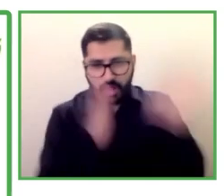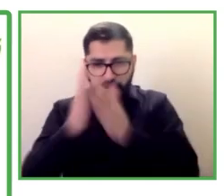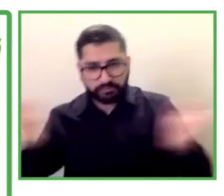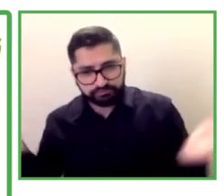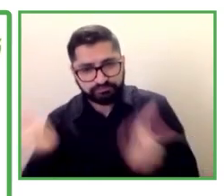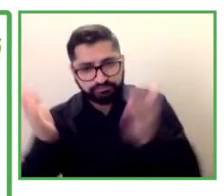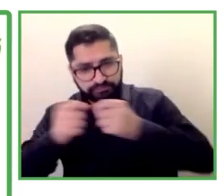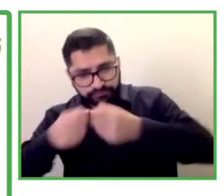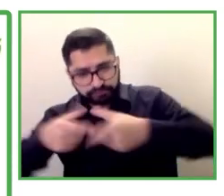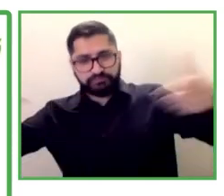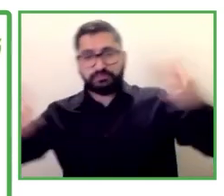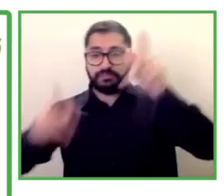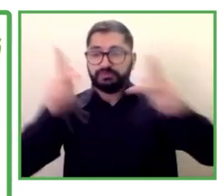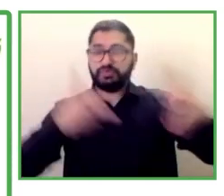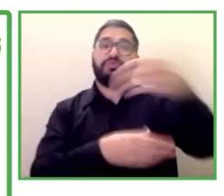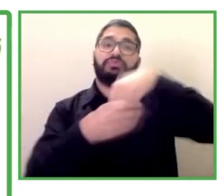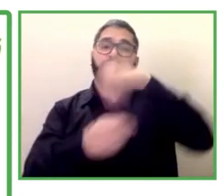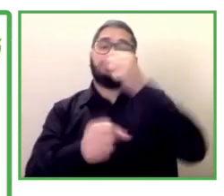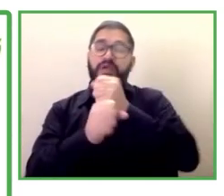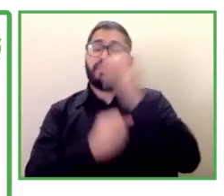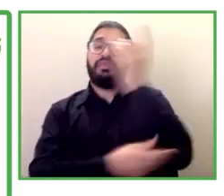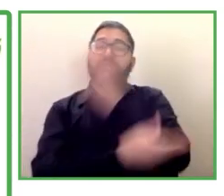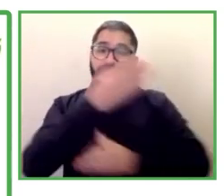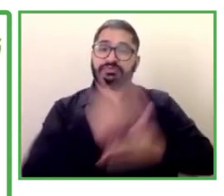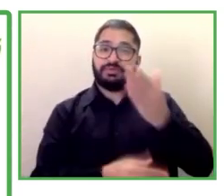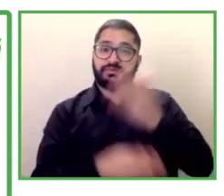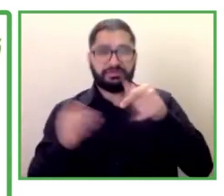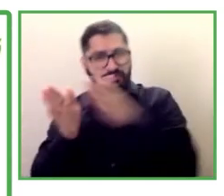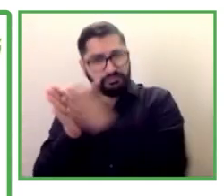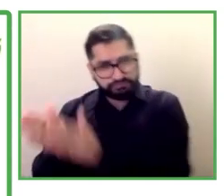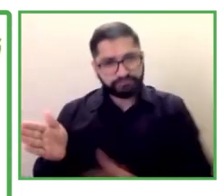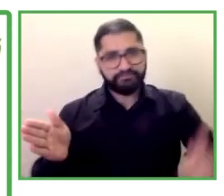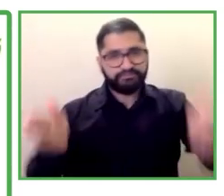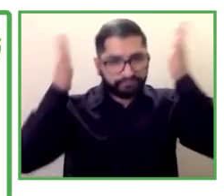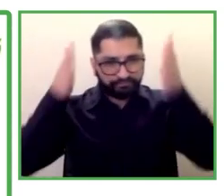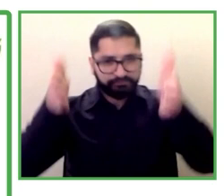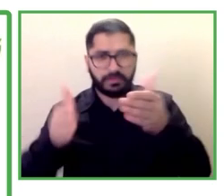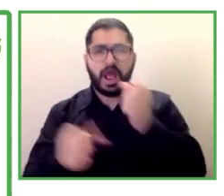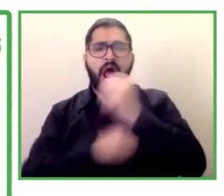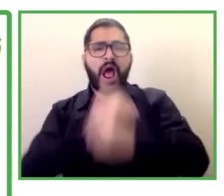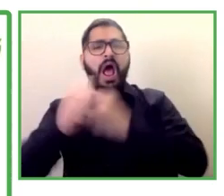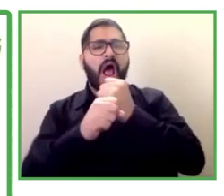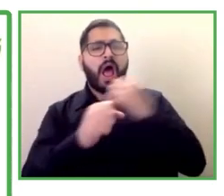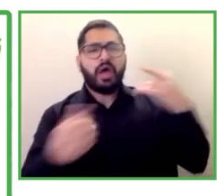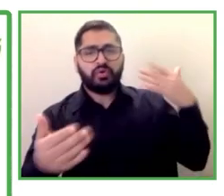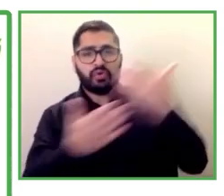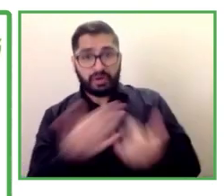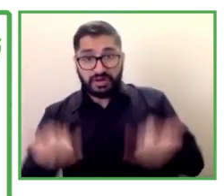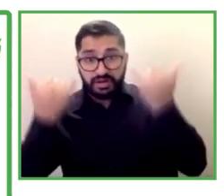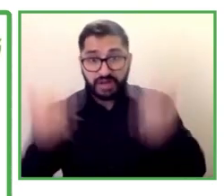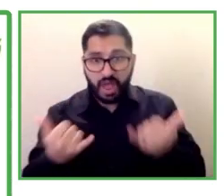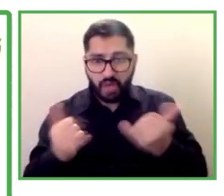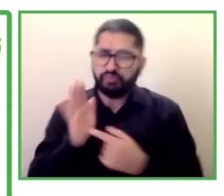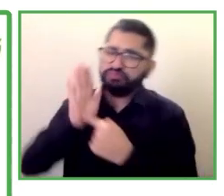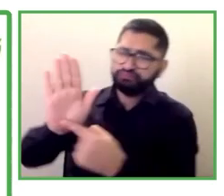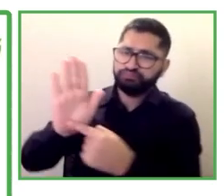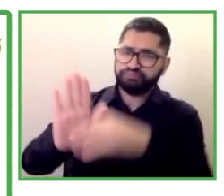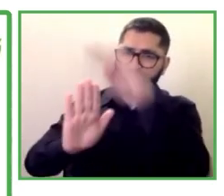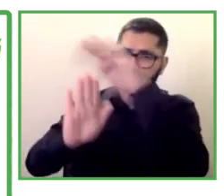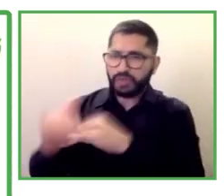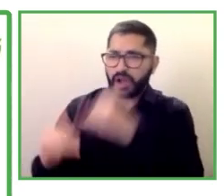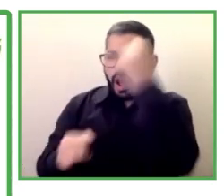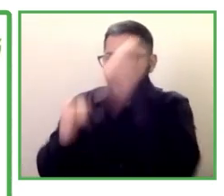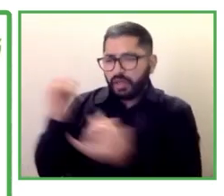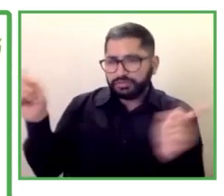discapacidad durante ese periodo en esta sesión les voy a exponer brevemente tres actuaciones sobre las que hemos venido